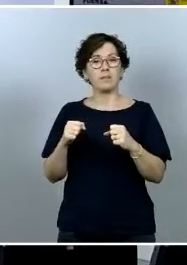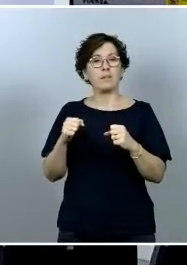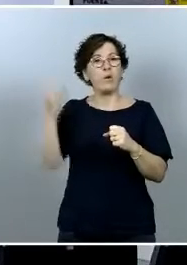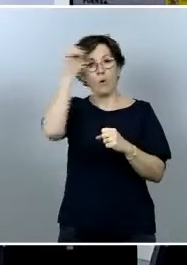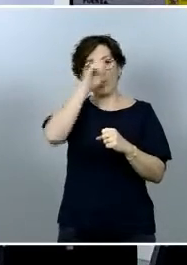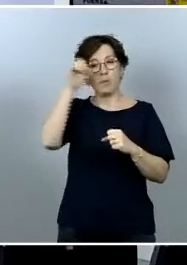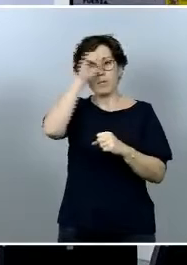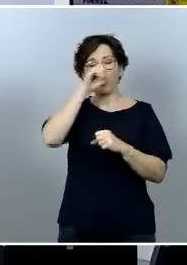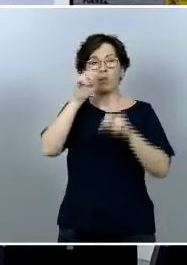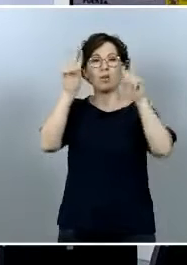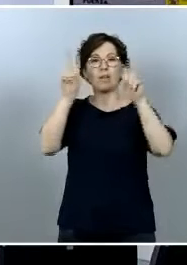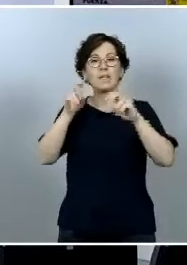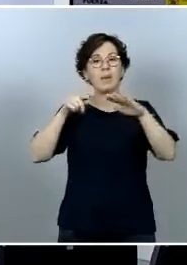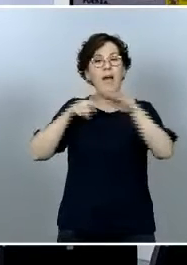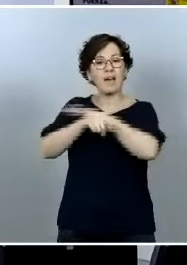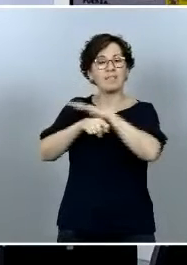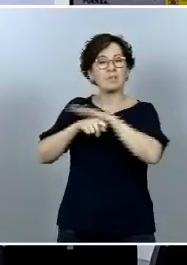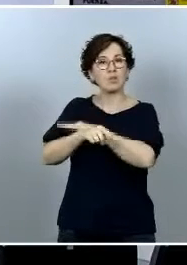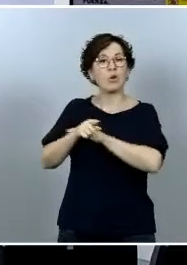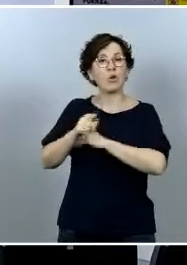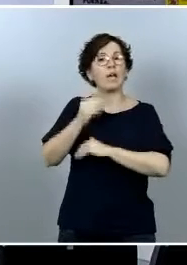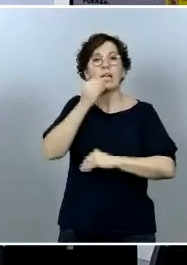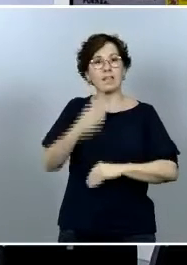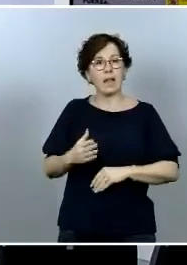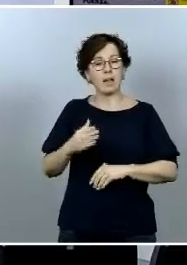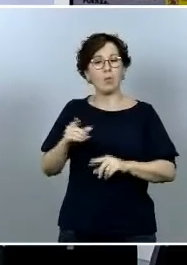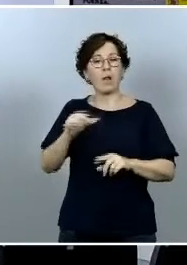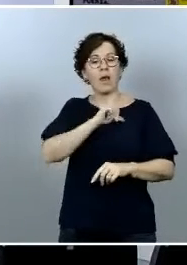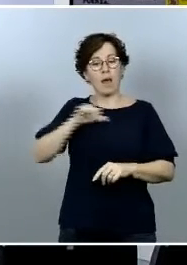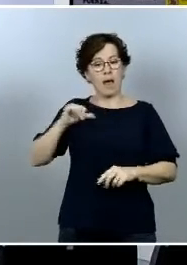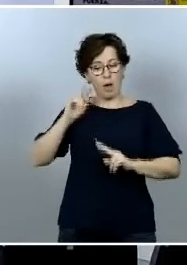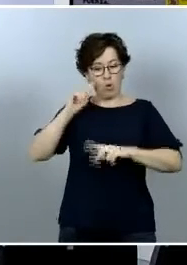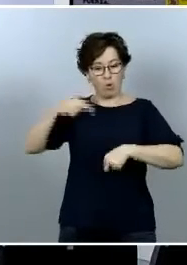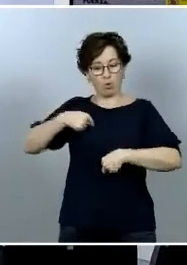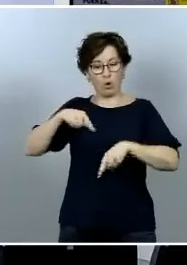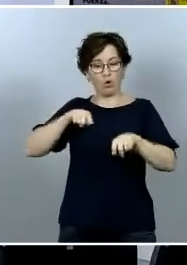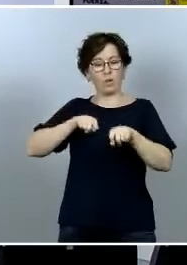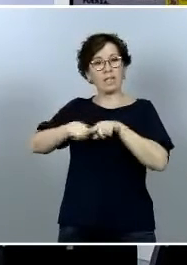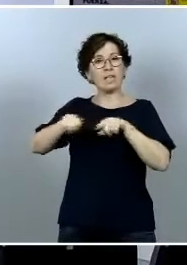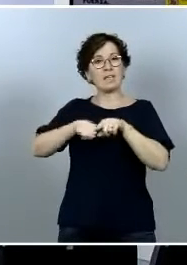punto de autocrítica de la gestión del gobierno que hace usted